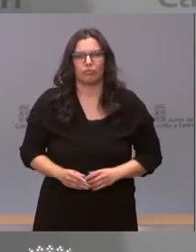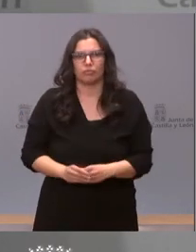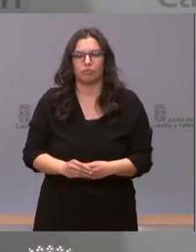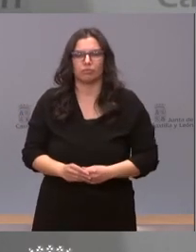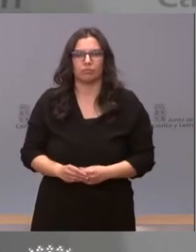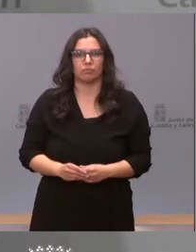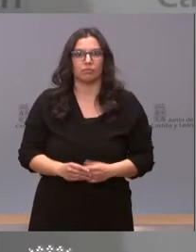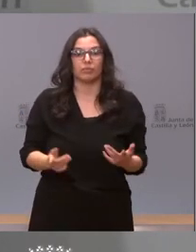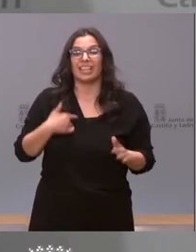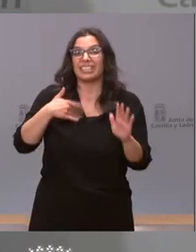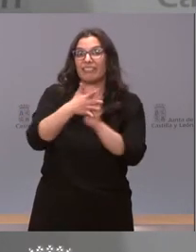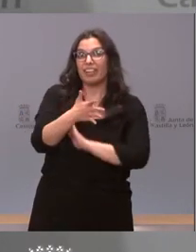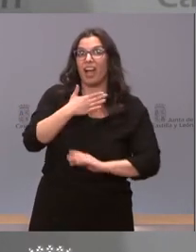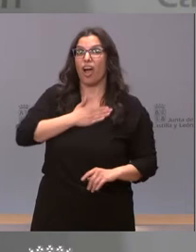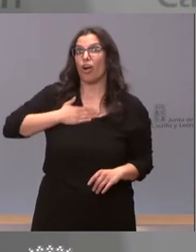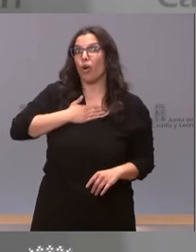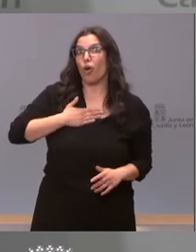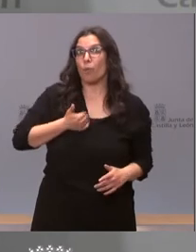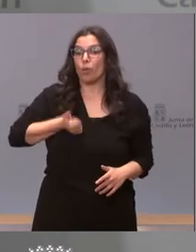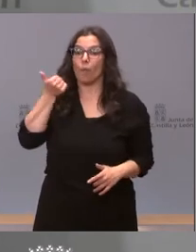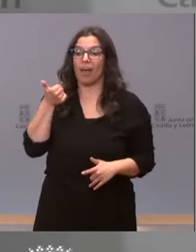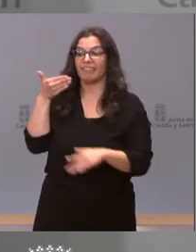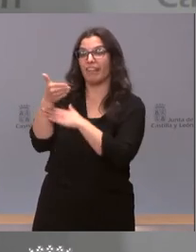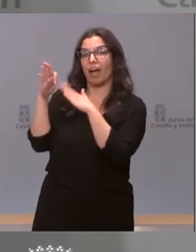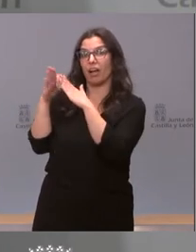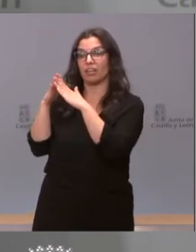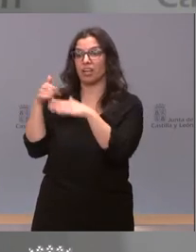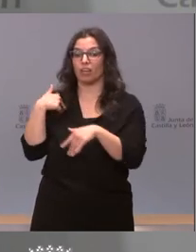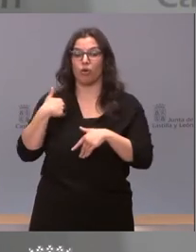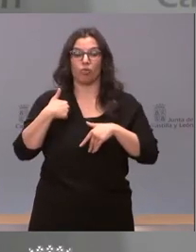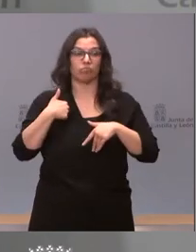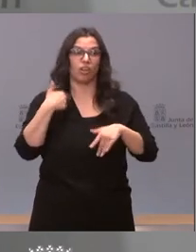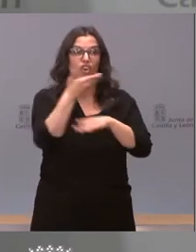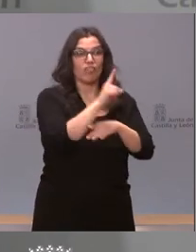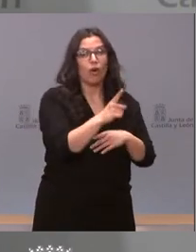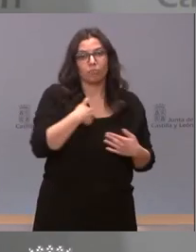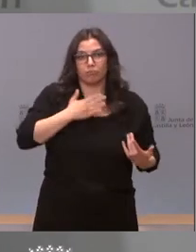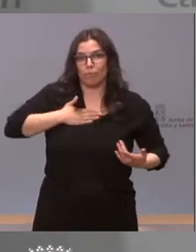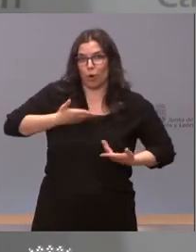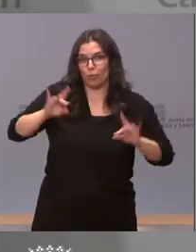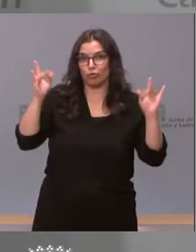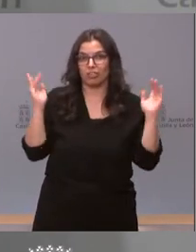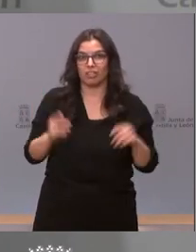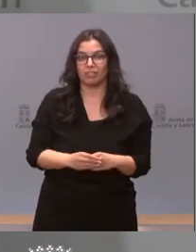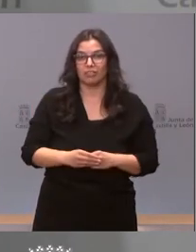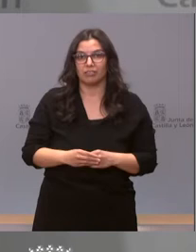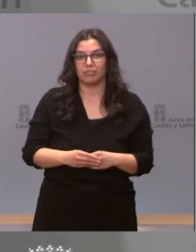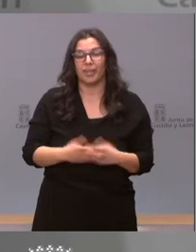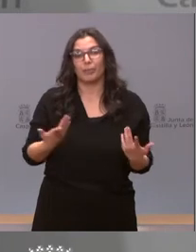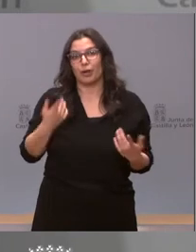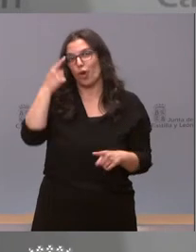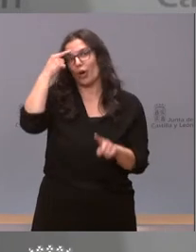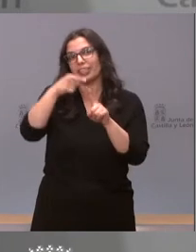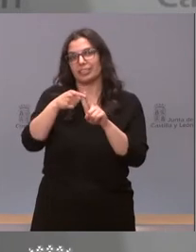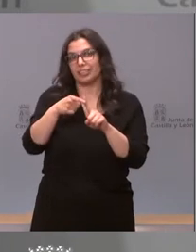¿Y quiere decir que es más cómodo que vayan a tu casa, que tú vayas a un centro? Pues sí, es más cómodo, pero es que es de que se trata, insisto, es de